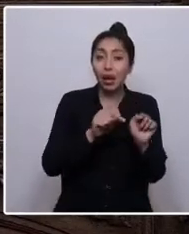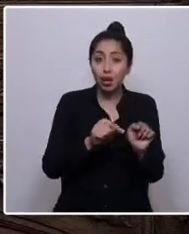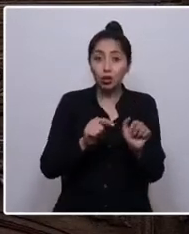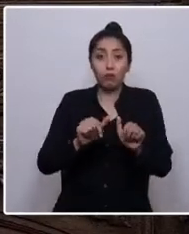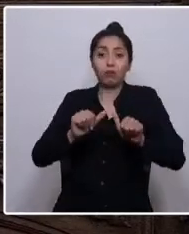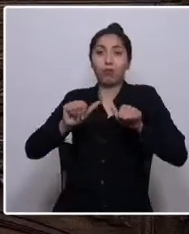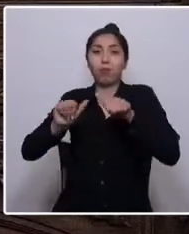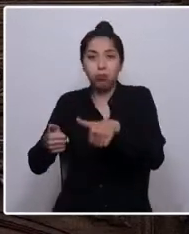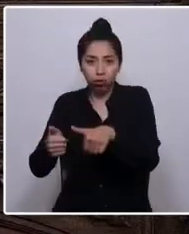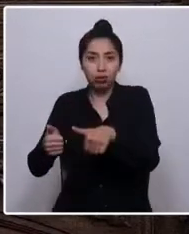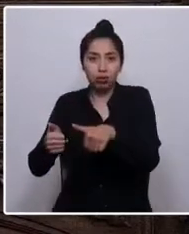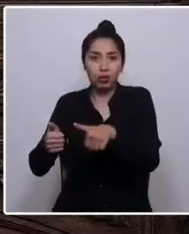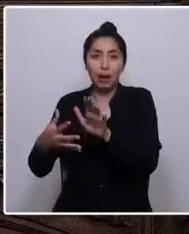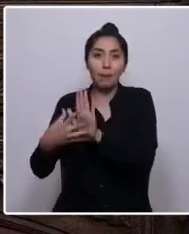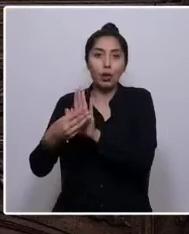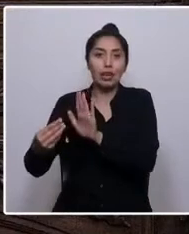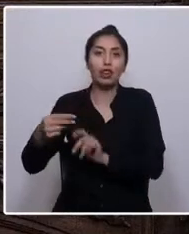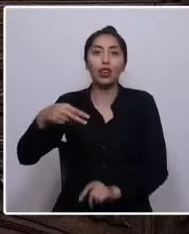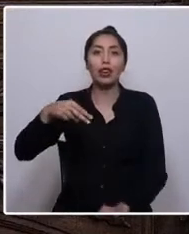neoliberal.